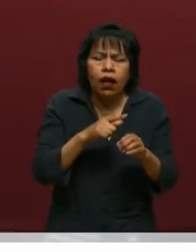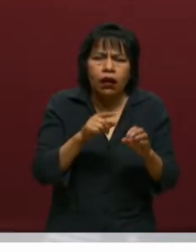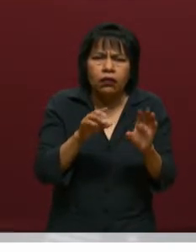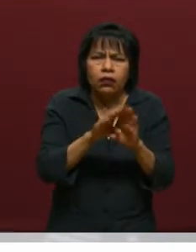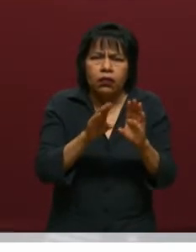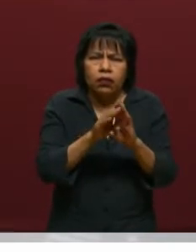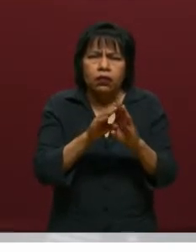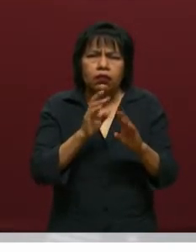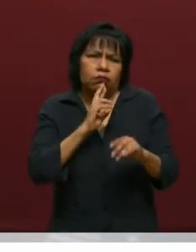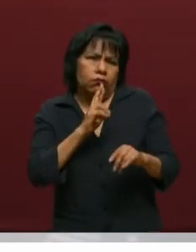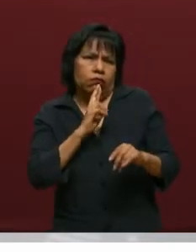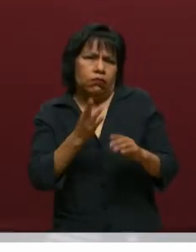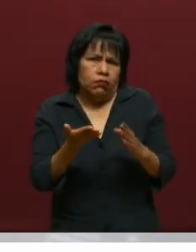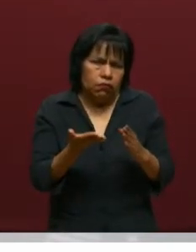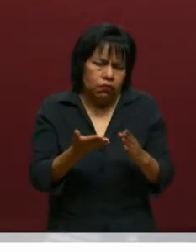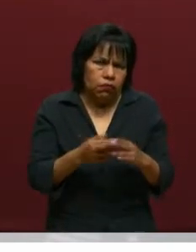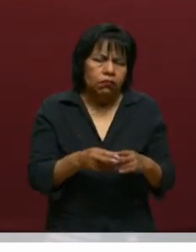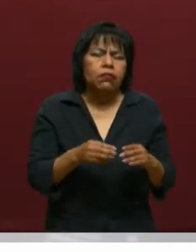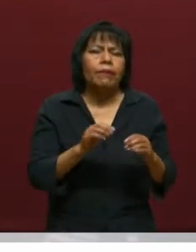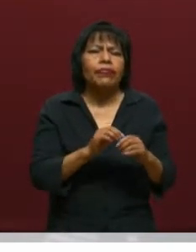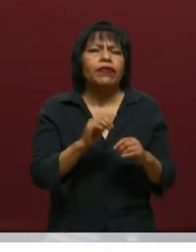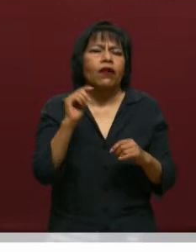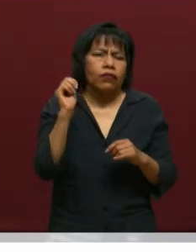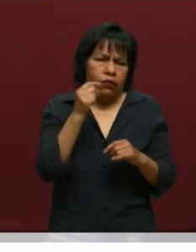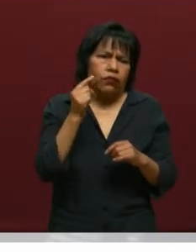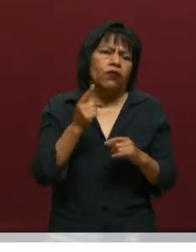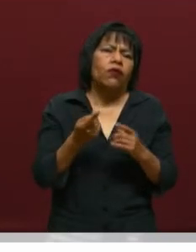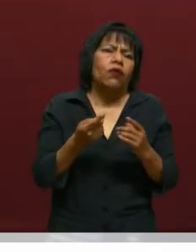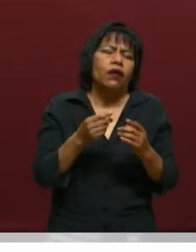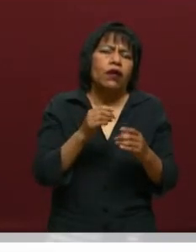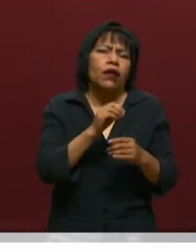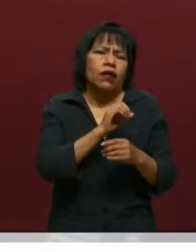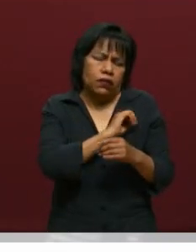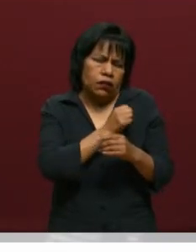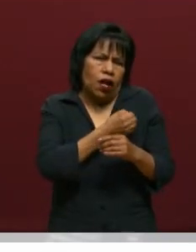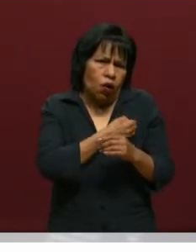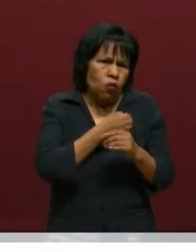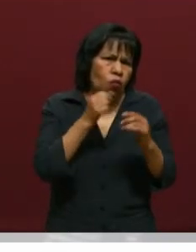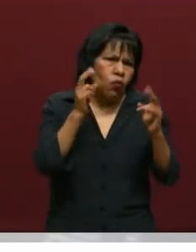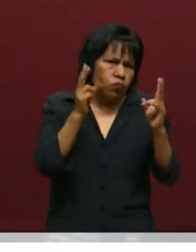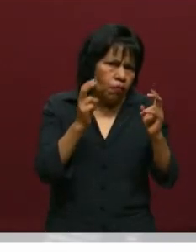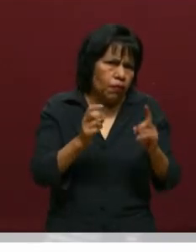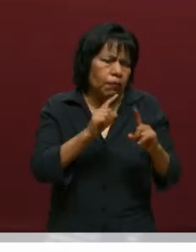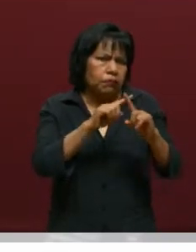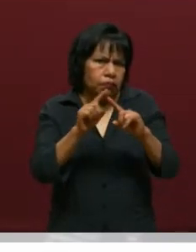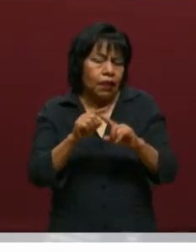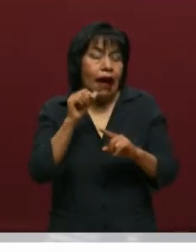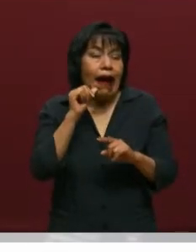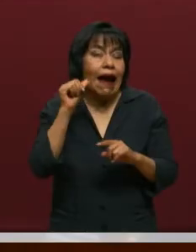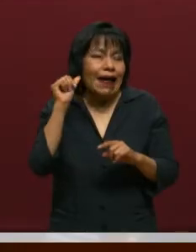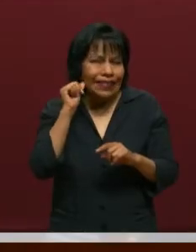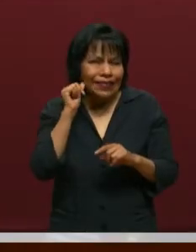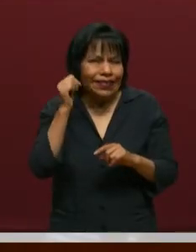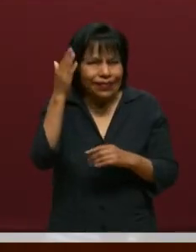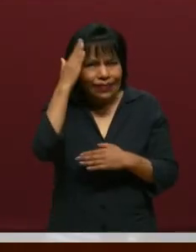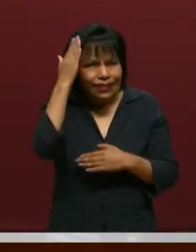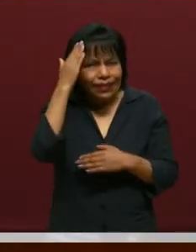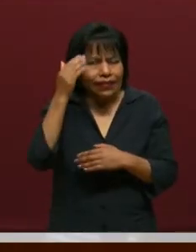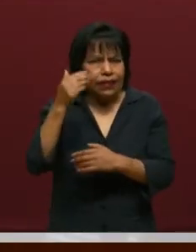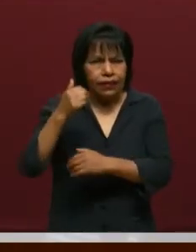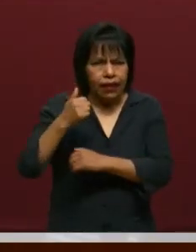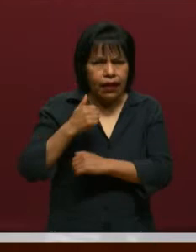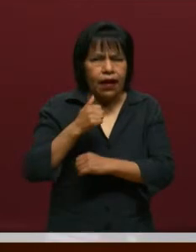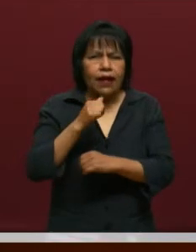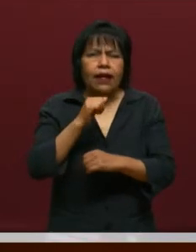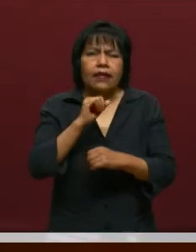sanitarias, económicas y tecnológicas en la comunidad y en el país. El día de ayer que estuvo el Secretario de Educación con nosotros